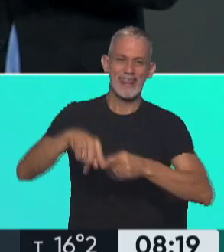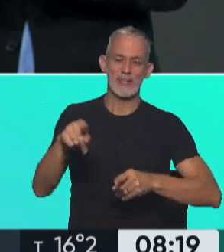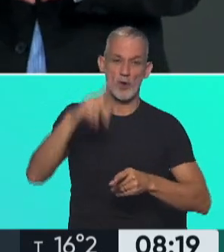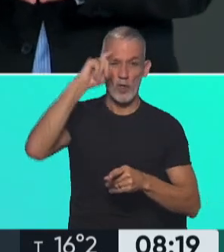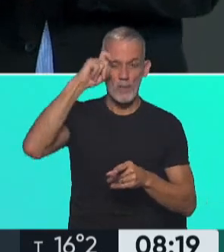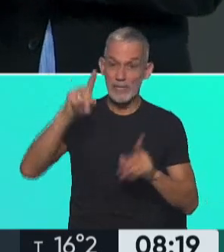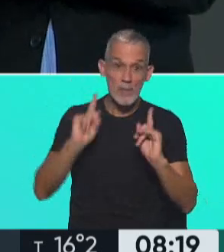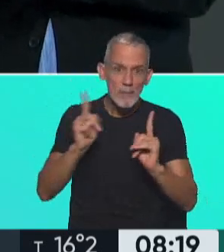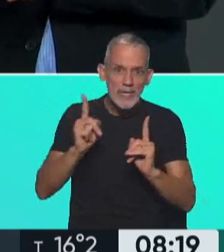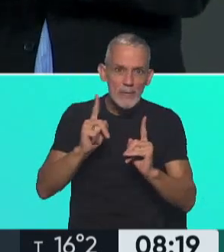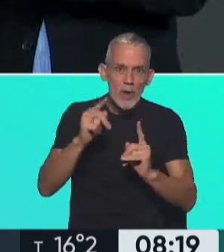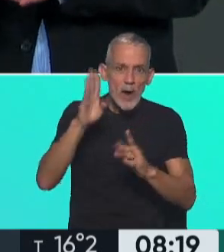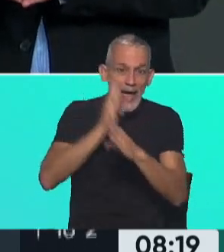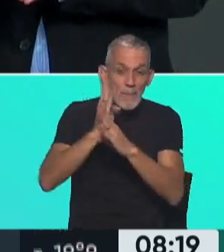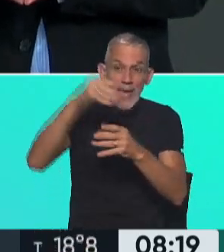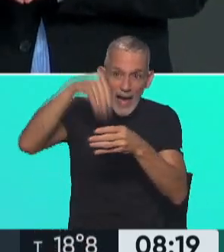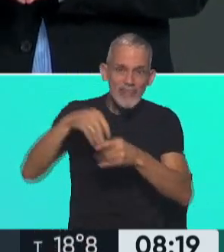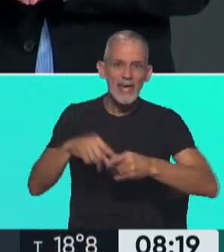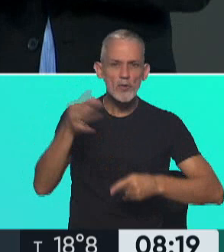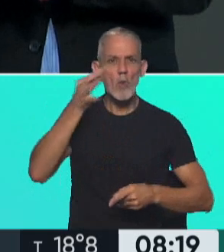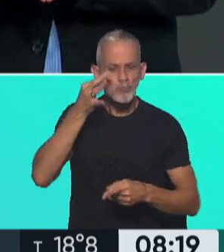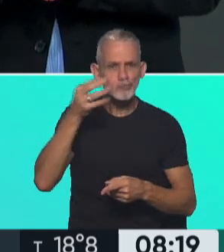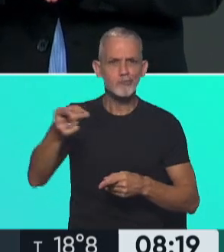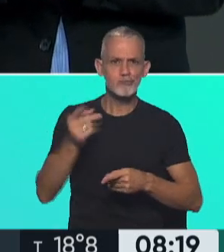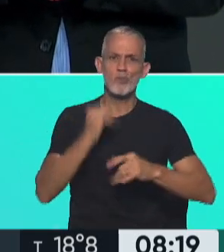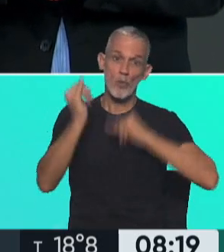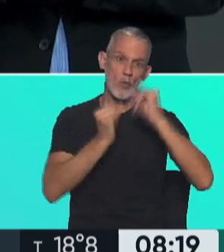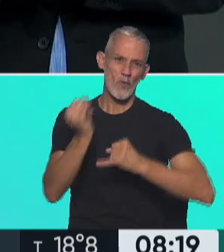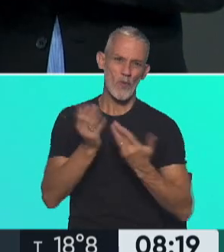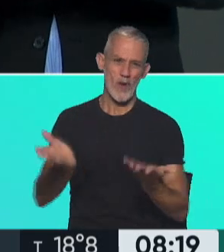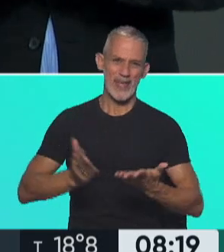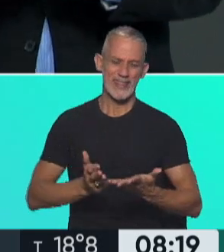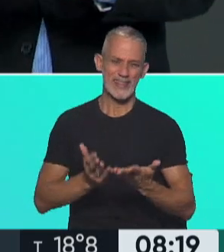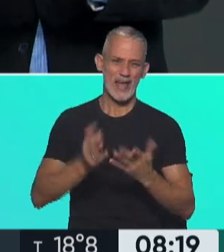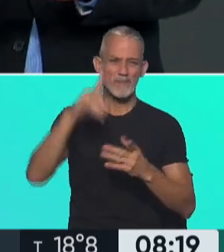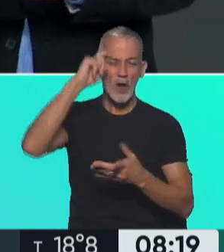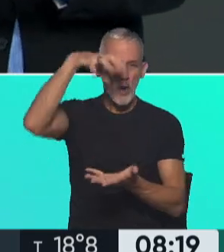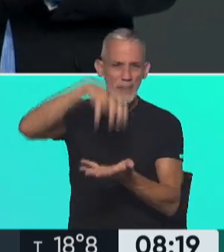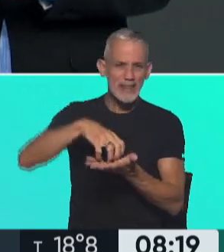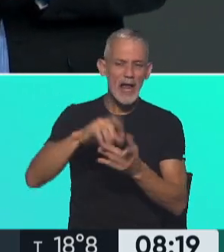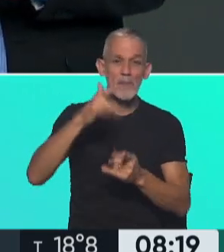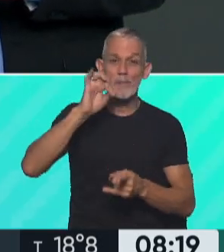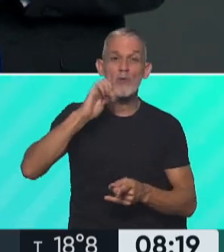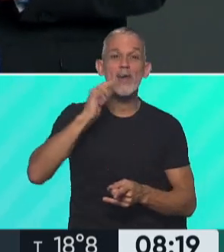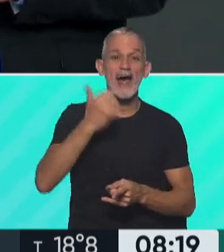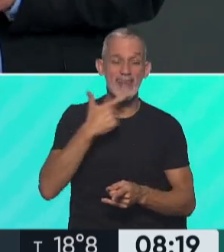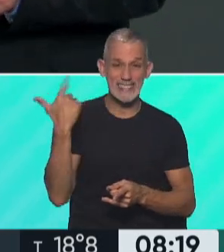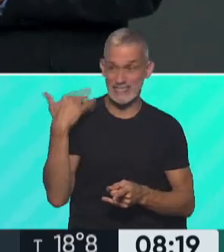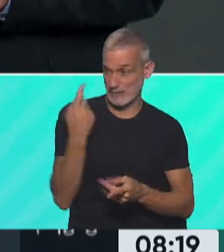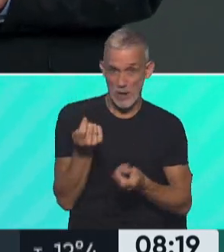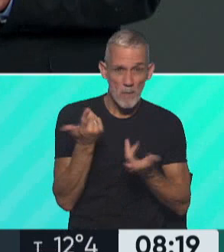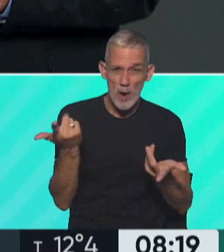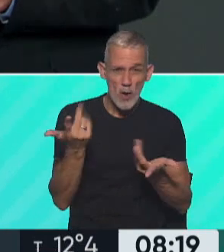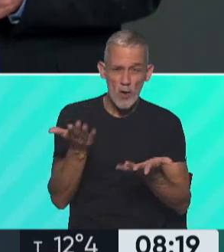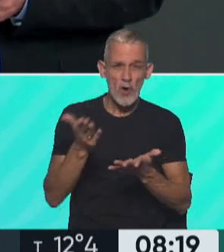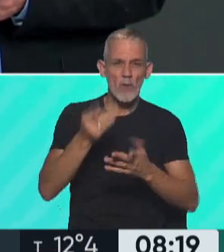Los cuentan los propios espías que lo protagonizaron. Esta información que trascendió en las últimas horas y que tiene que ver con un